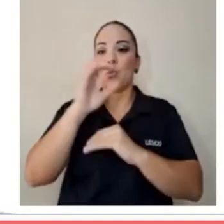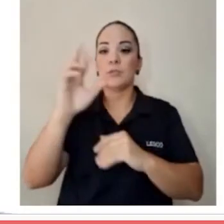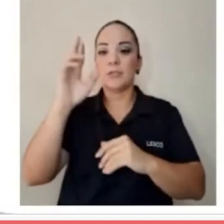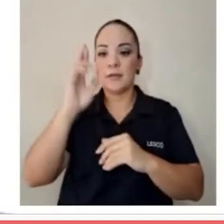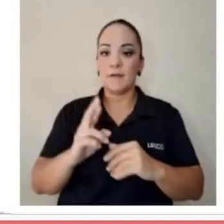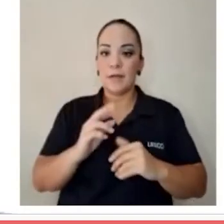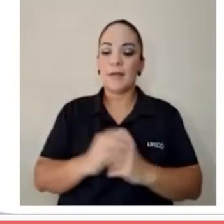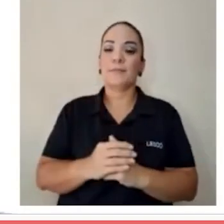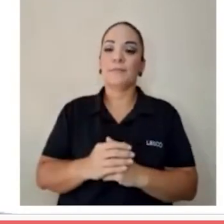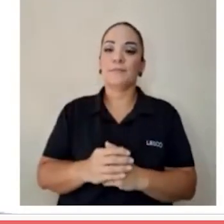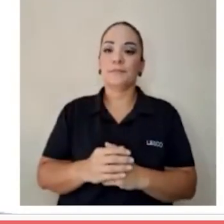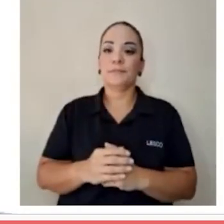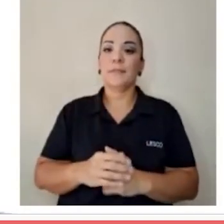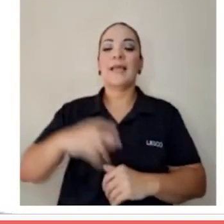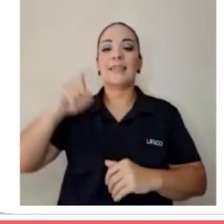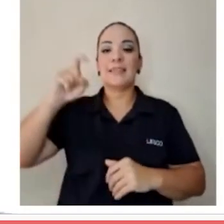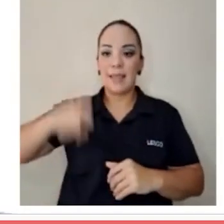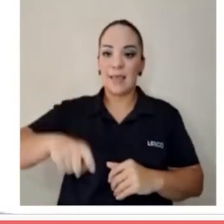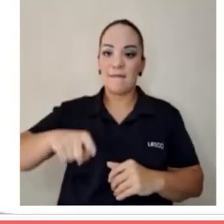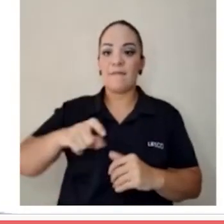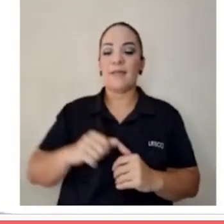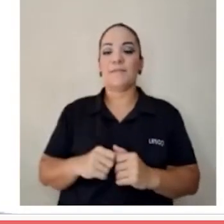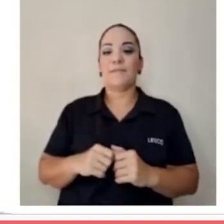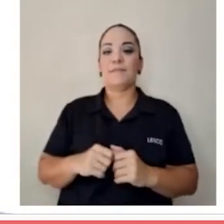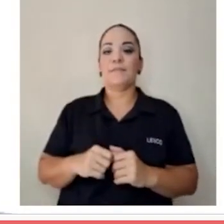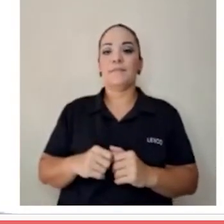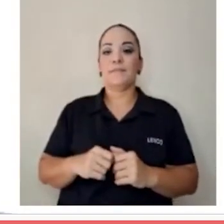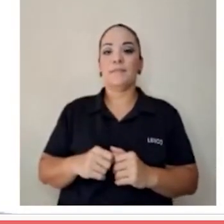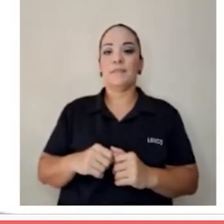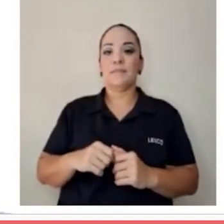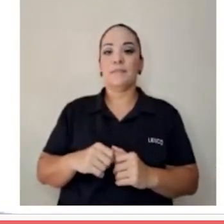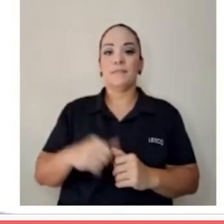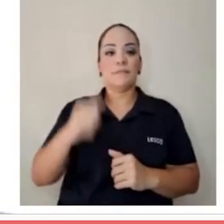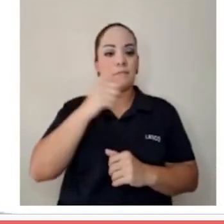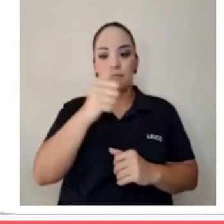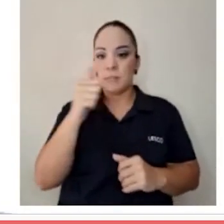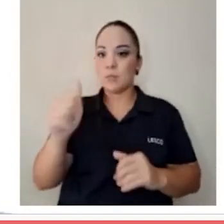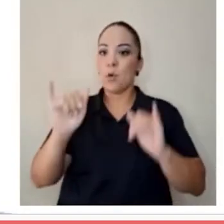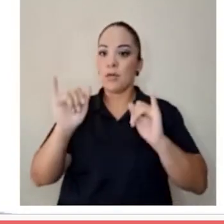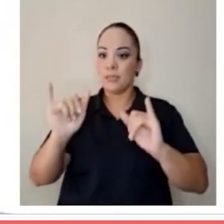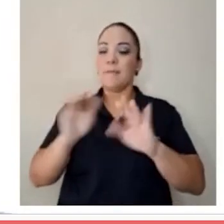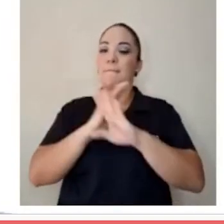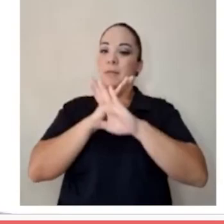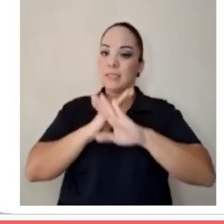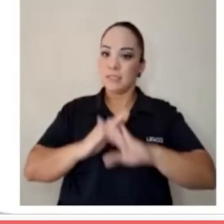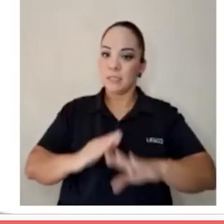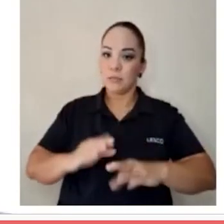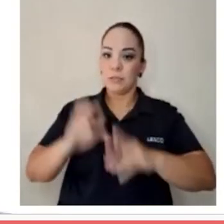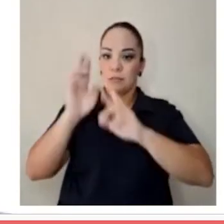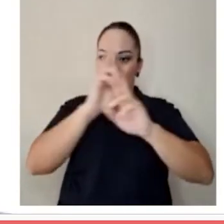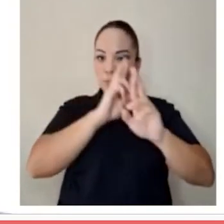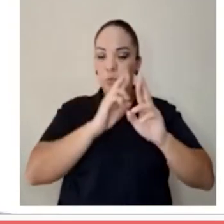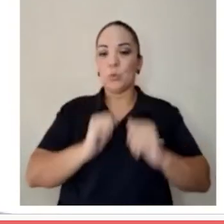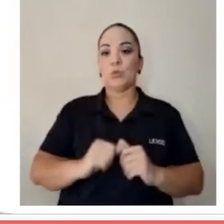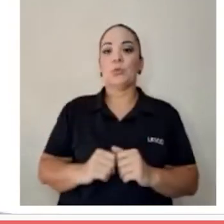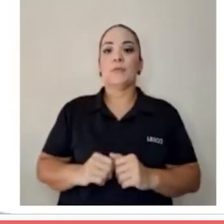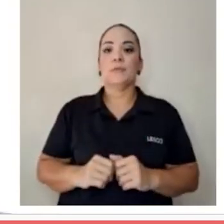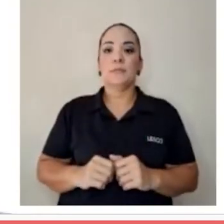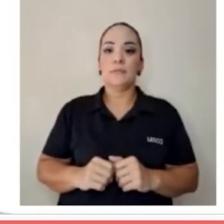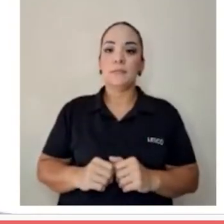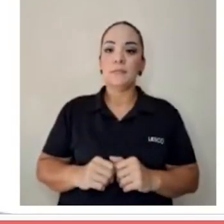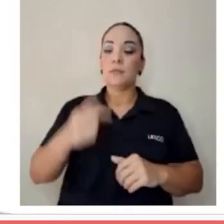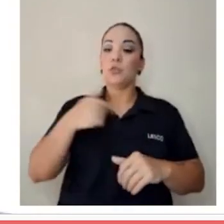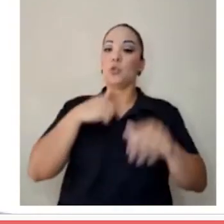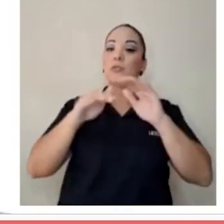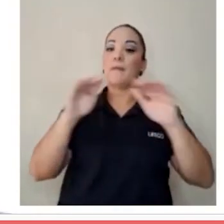Rica debe ser lo que somos, pacíficos y respetuosos. Y yo le hago